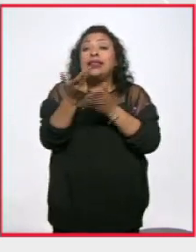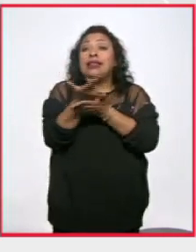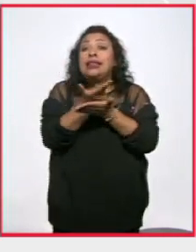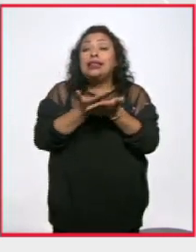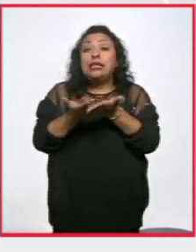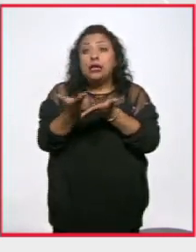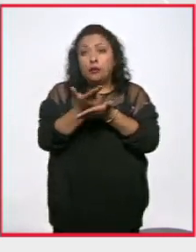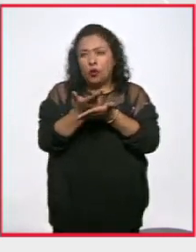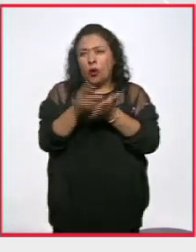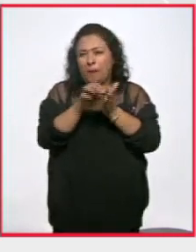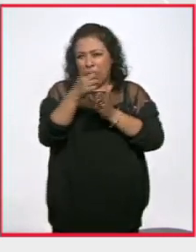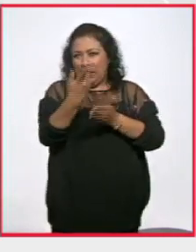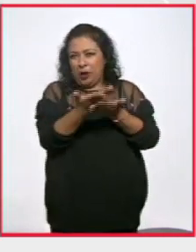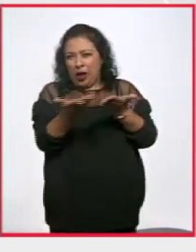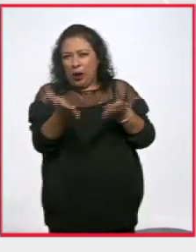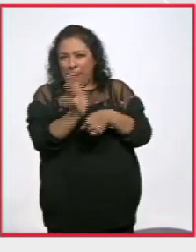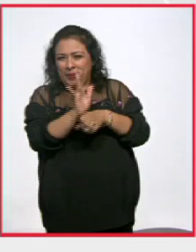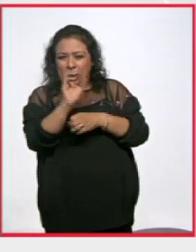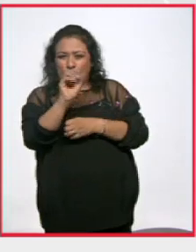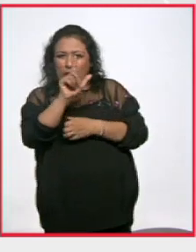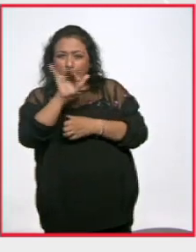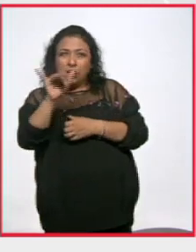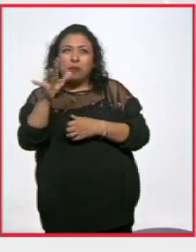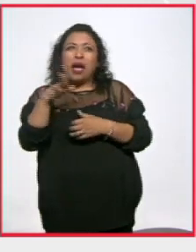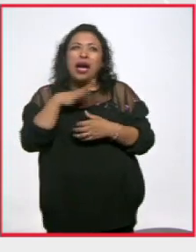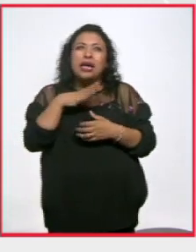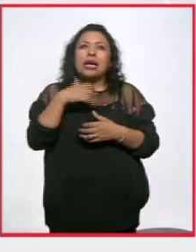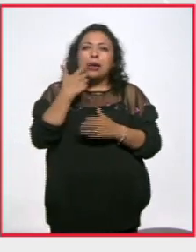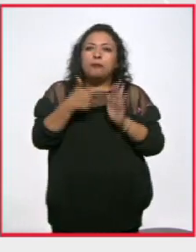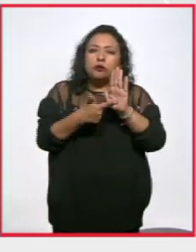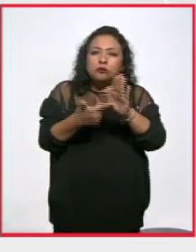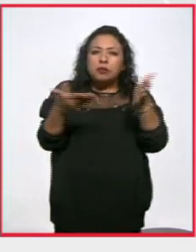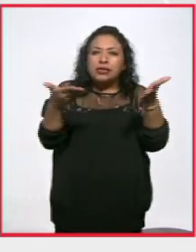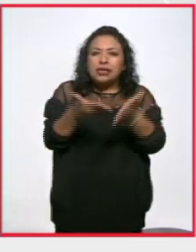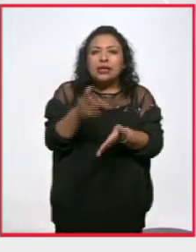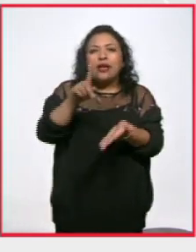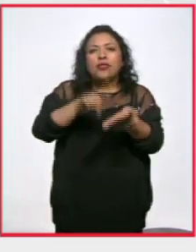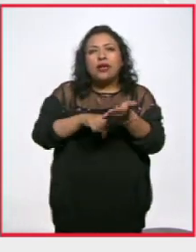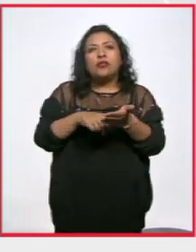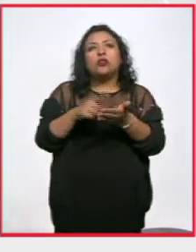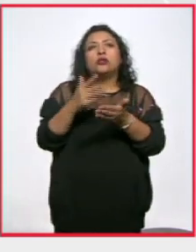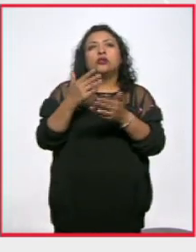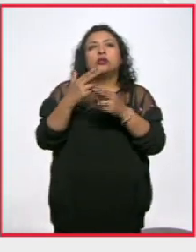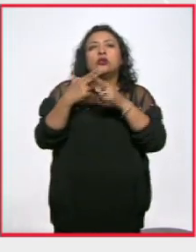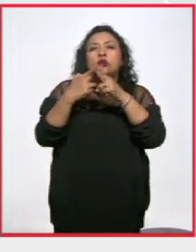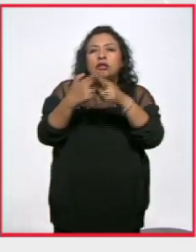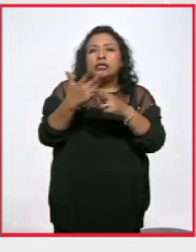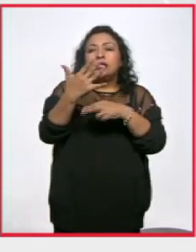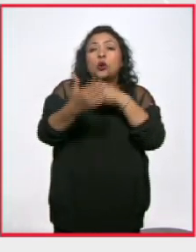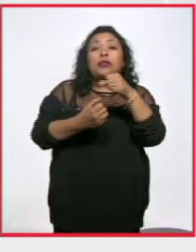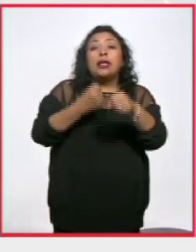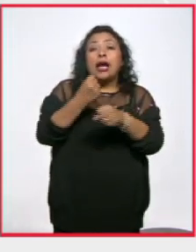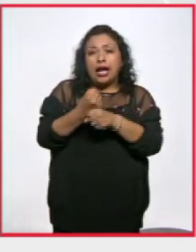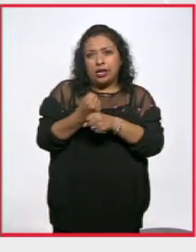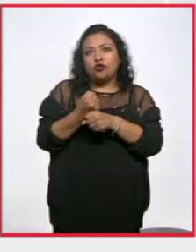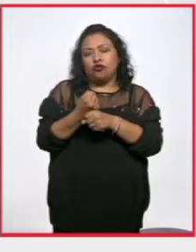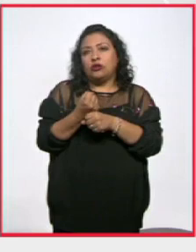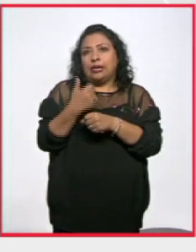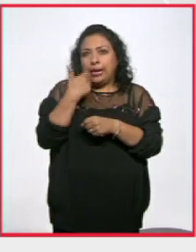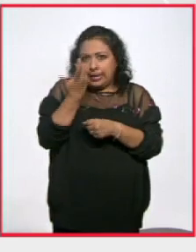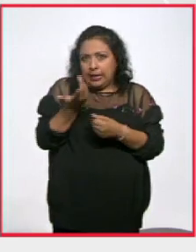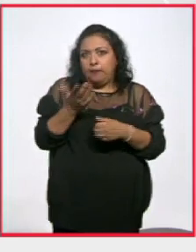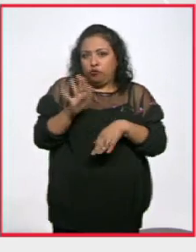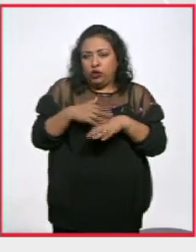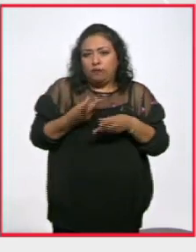este caso y un poquito el correr es que sí queremos presentarla en el marco de los 50 años del movimiento estudiantil